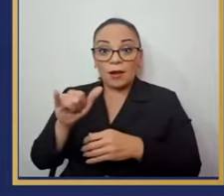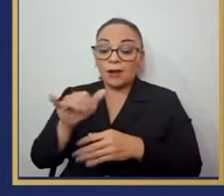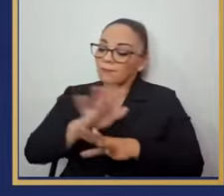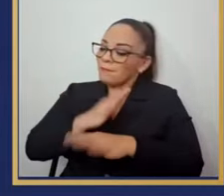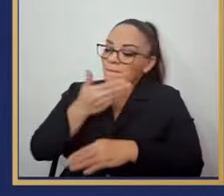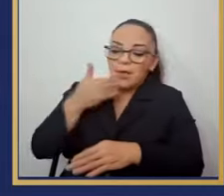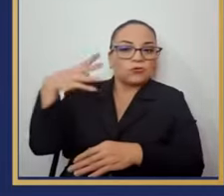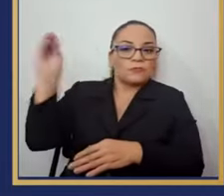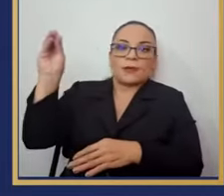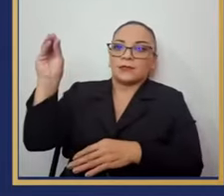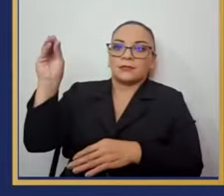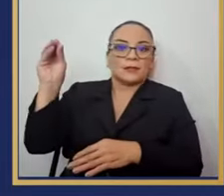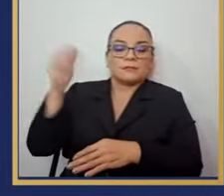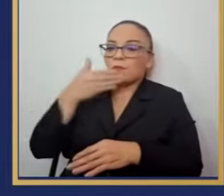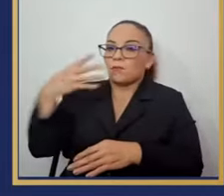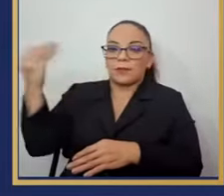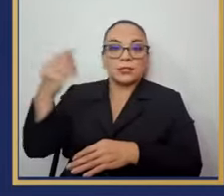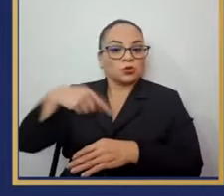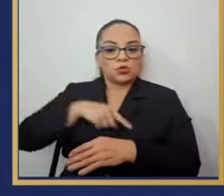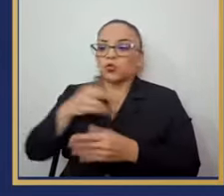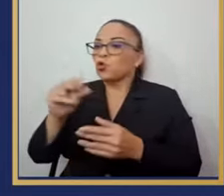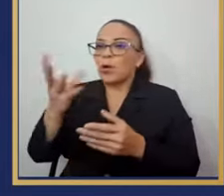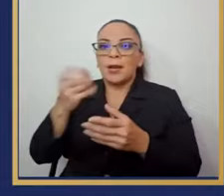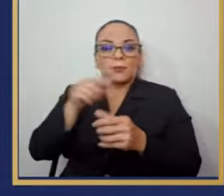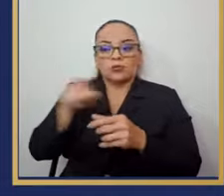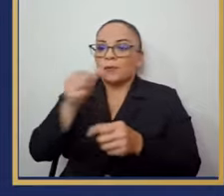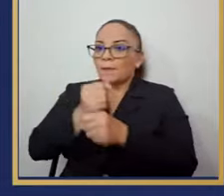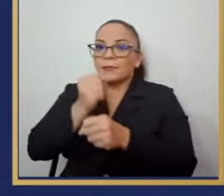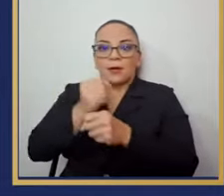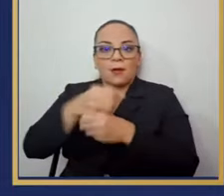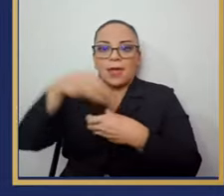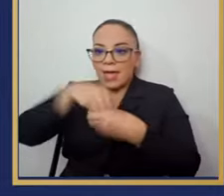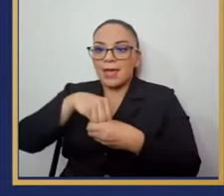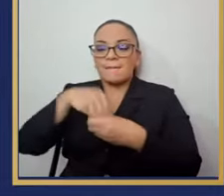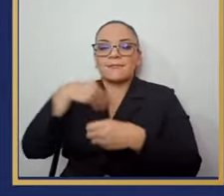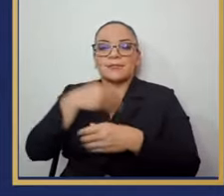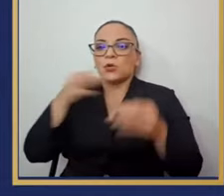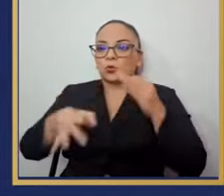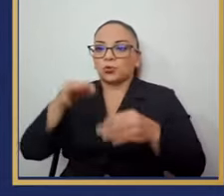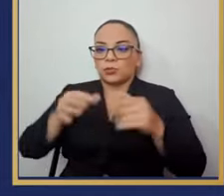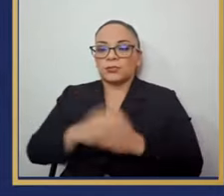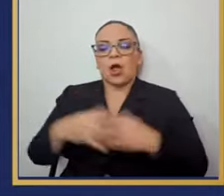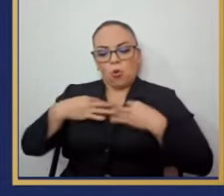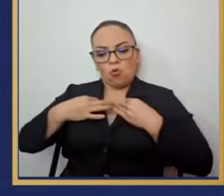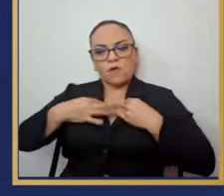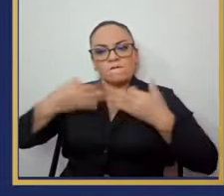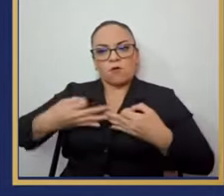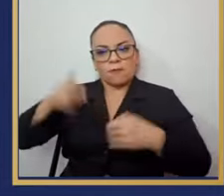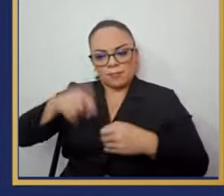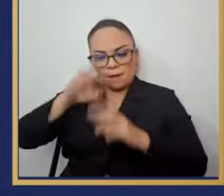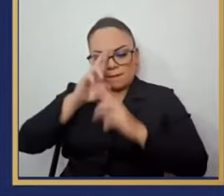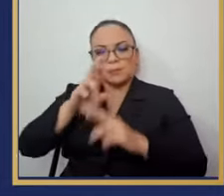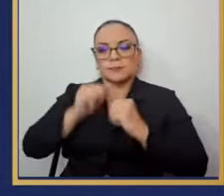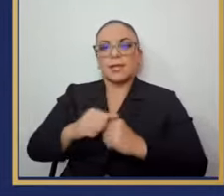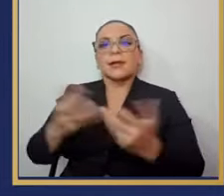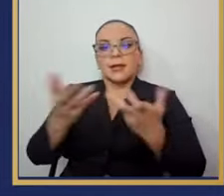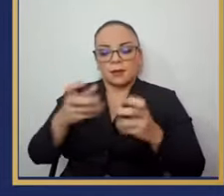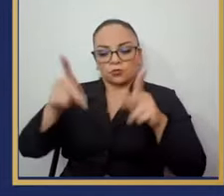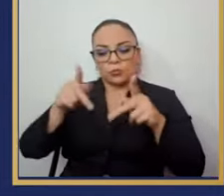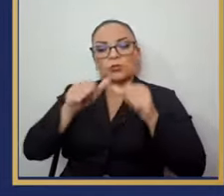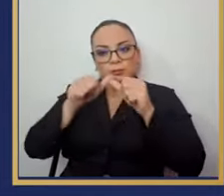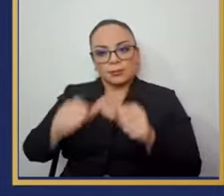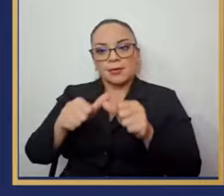los queremos dentro del Ministerio de Justicia, el uniforme se respeta, queremos gente que esté dispuesta a seguir